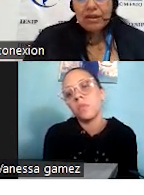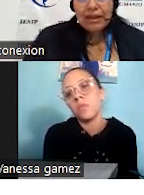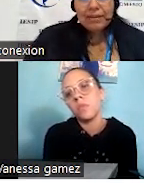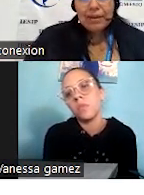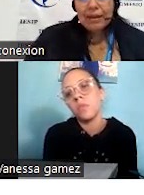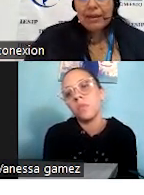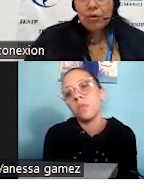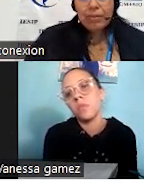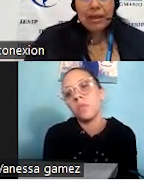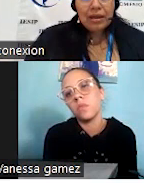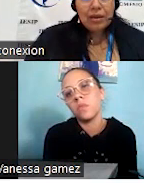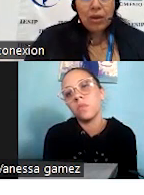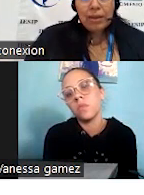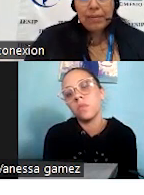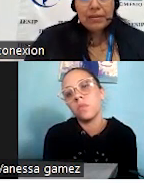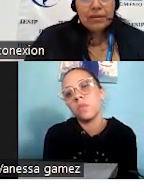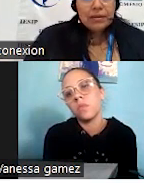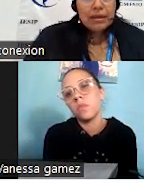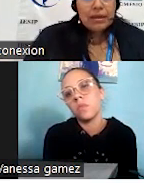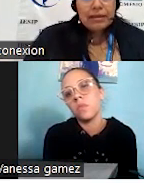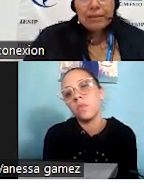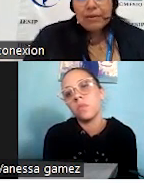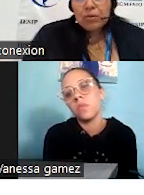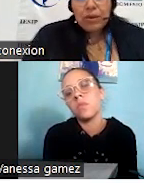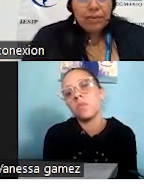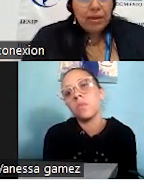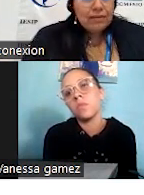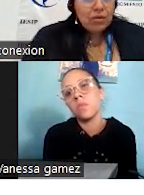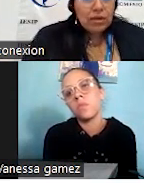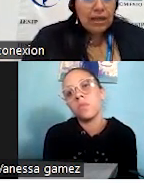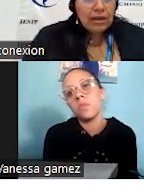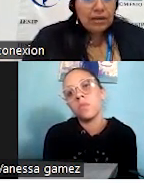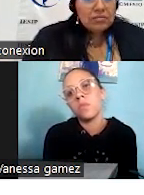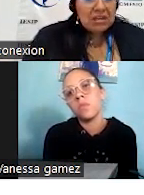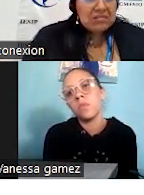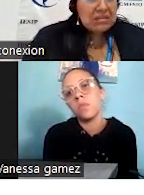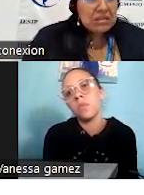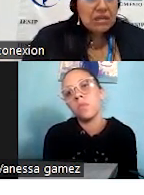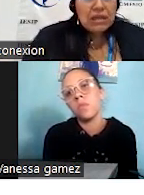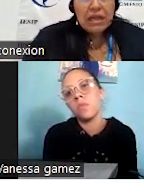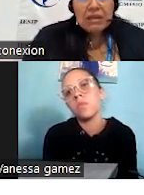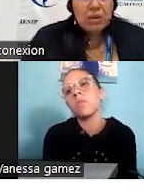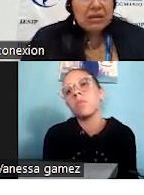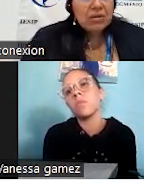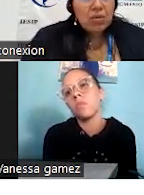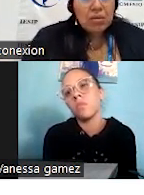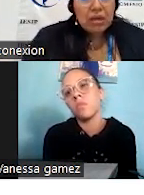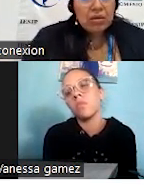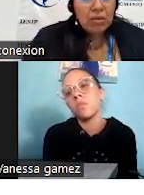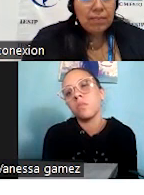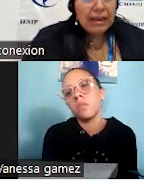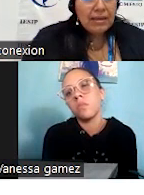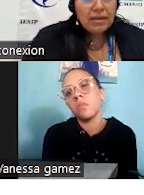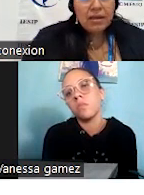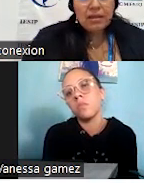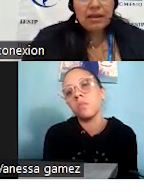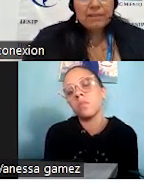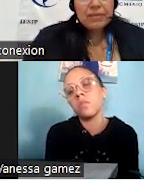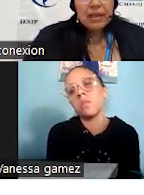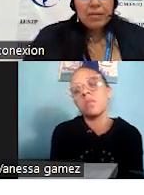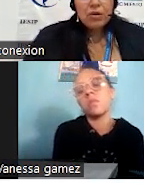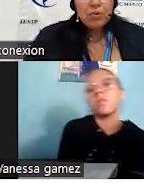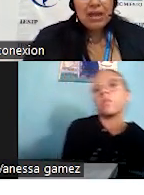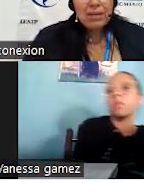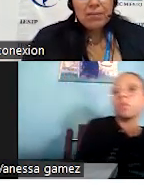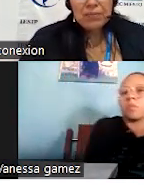el servicio al huésped, pero el huésped hace lo que quiera, y está allí y tal, igual que en las playas y